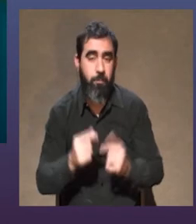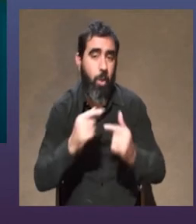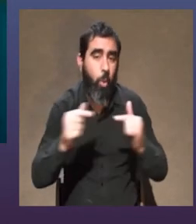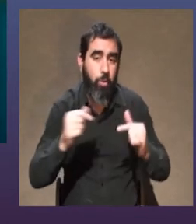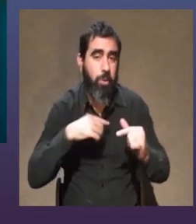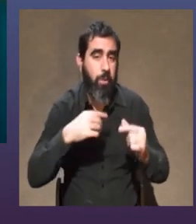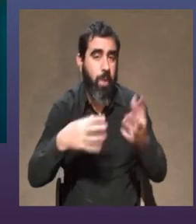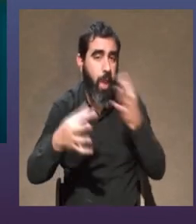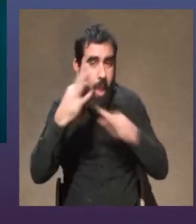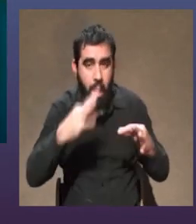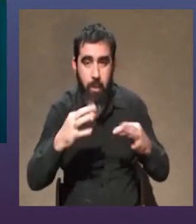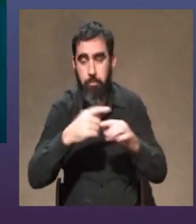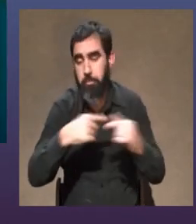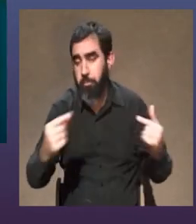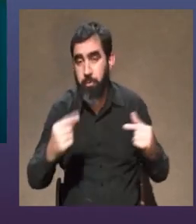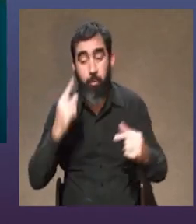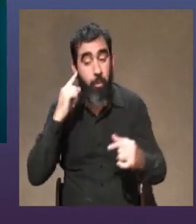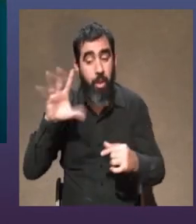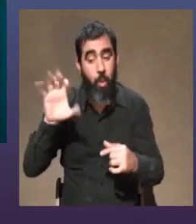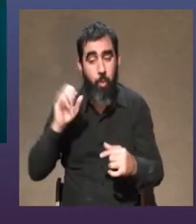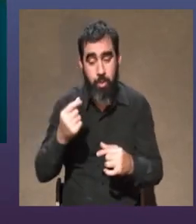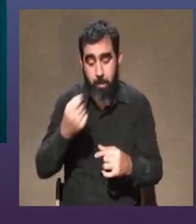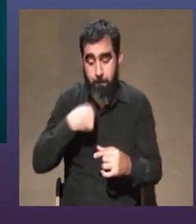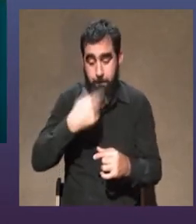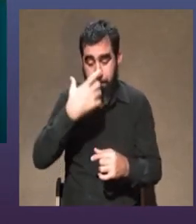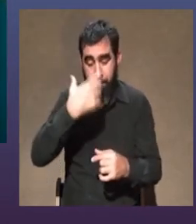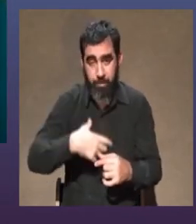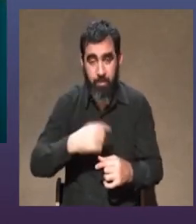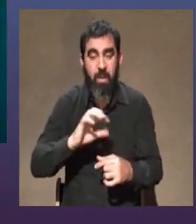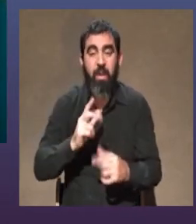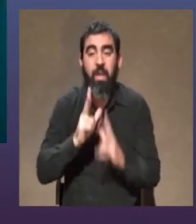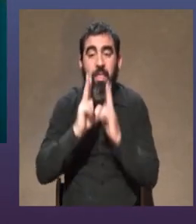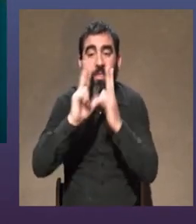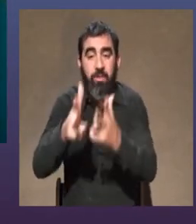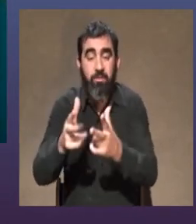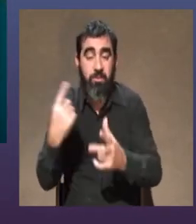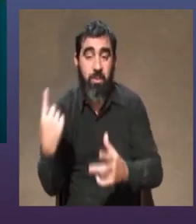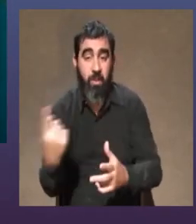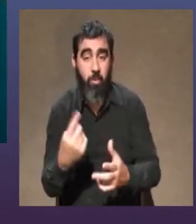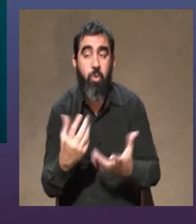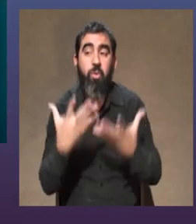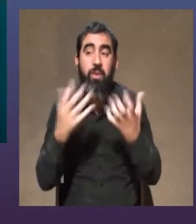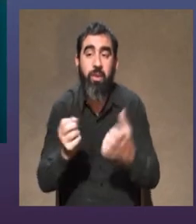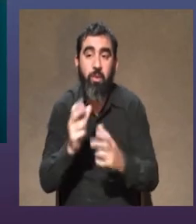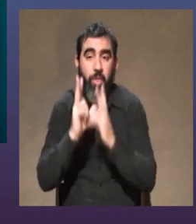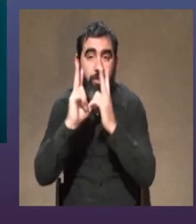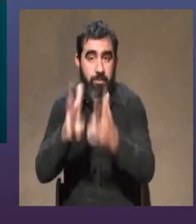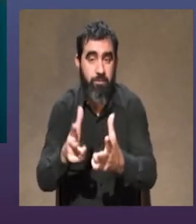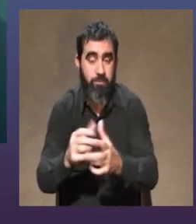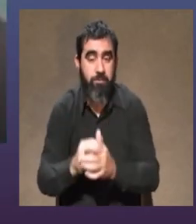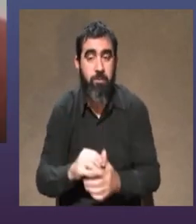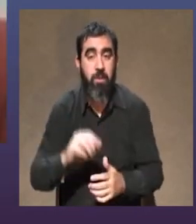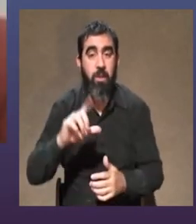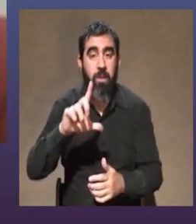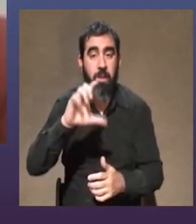con la escucha con uno mismo ¿no? ¿qué es lo que uno tiene para decir? ¿o qué quiere decir? ¿Leonardo?